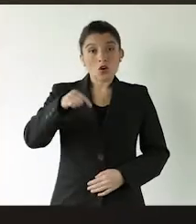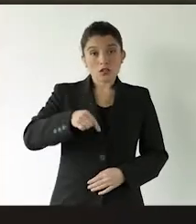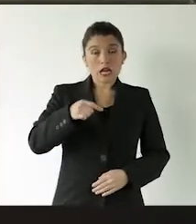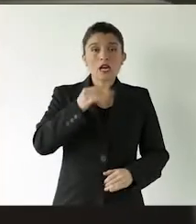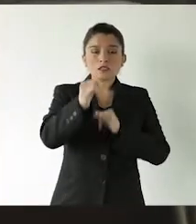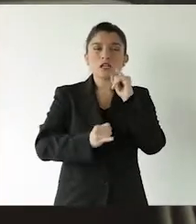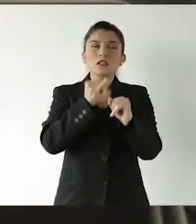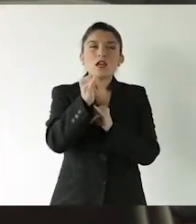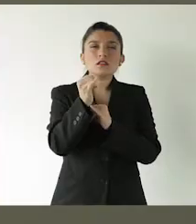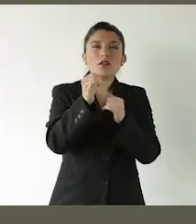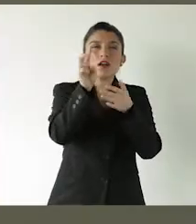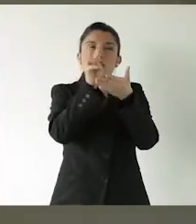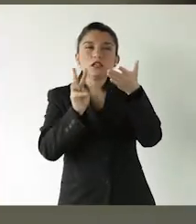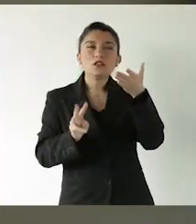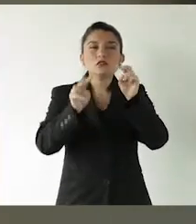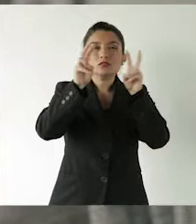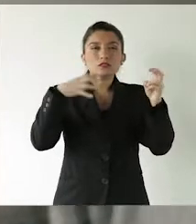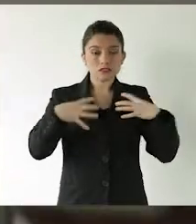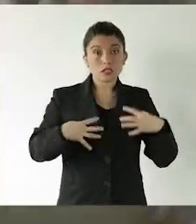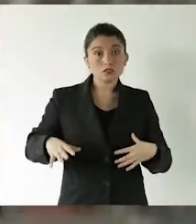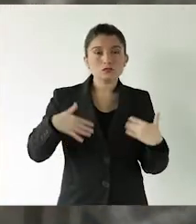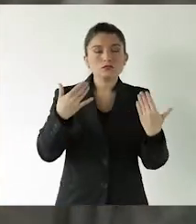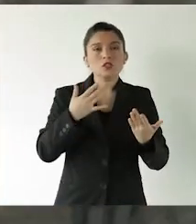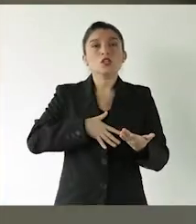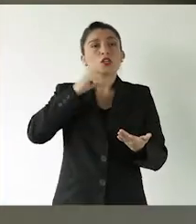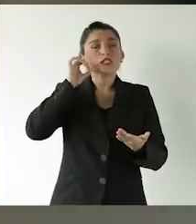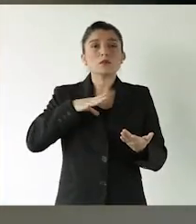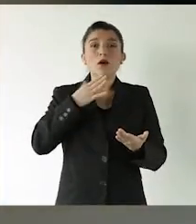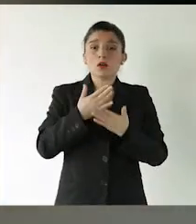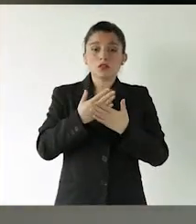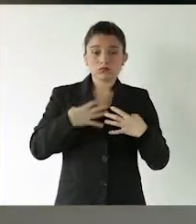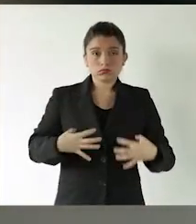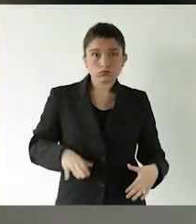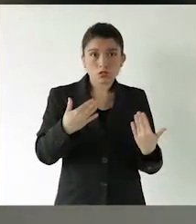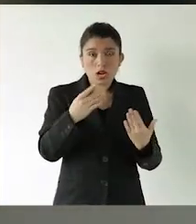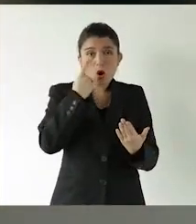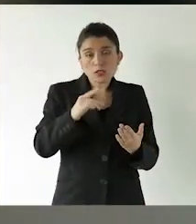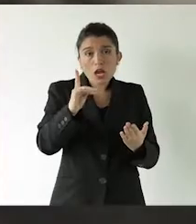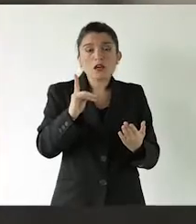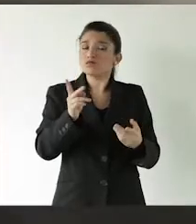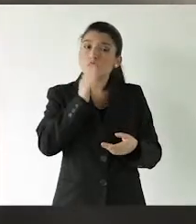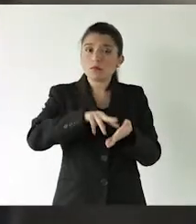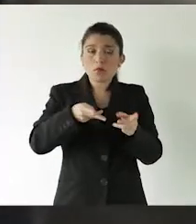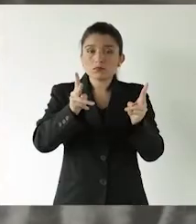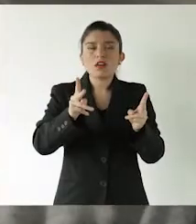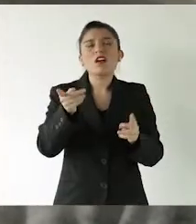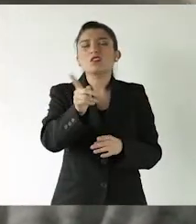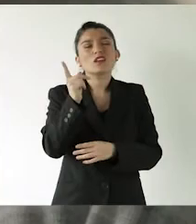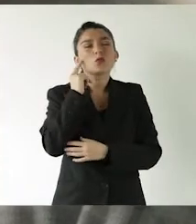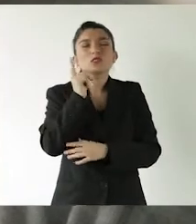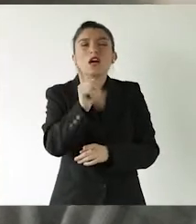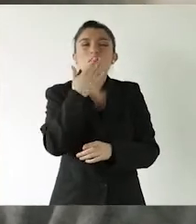Hoy día estaba en internet leyendo sobre la donación de órganos y quiero que sepan que si algún día tuviera que donar los míos los hagan siendo atados Ay, hijo, no quiero